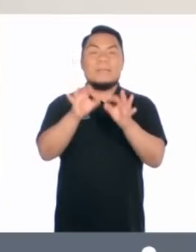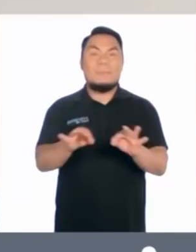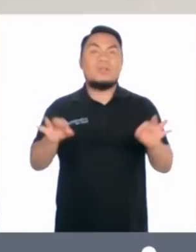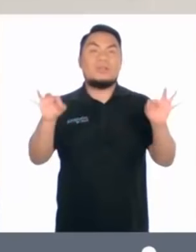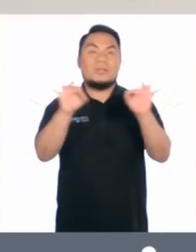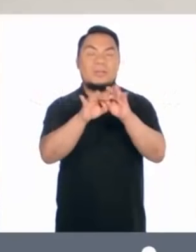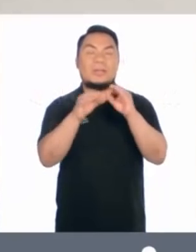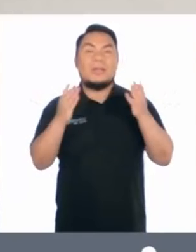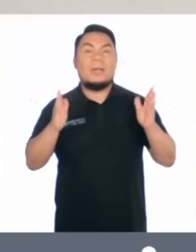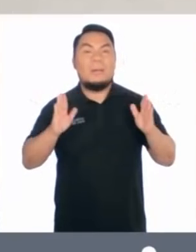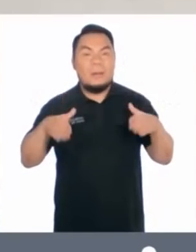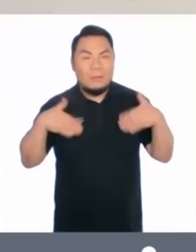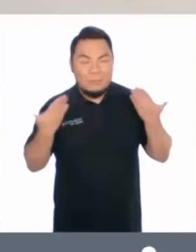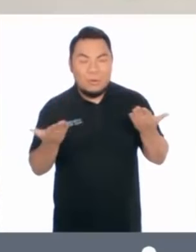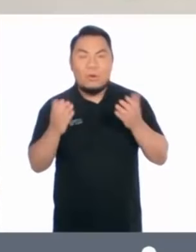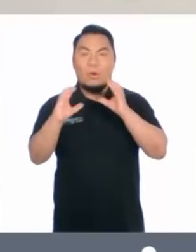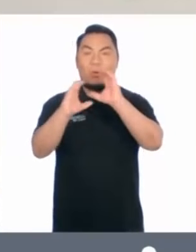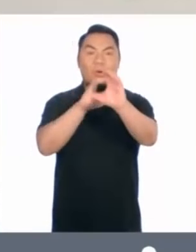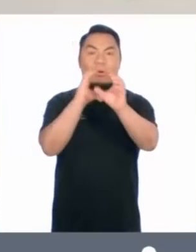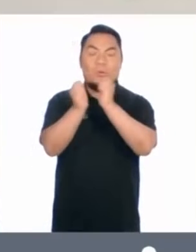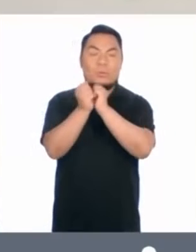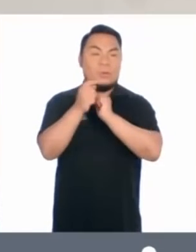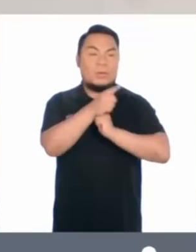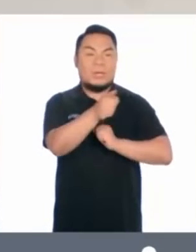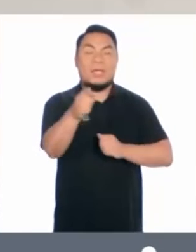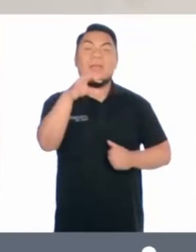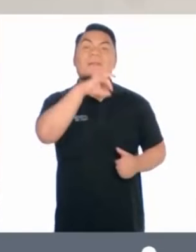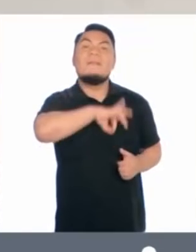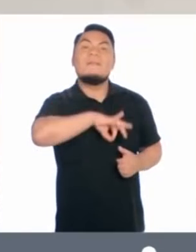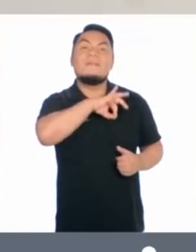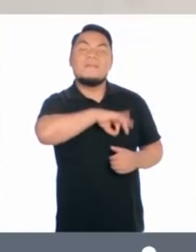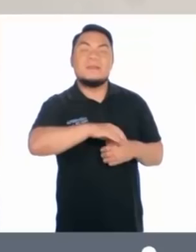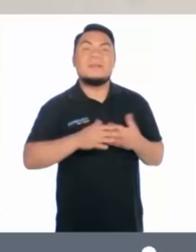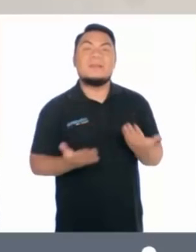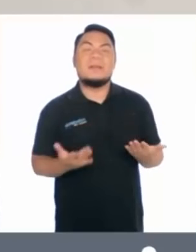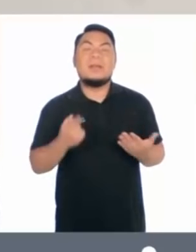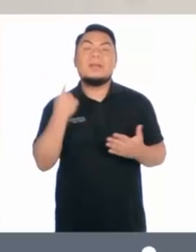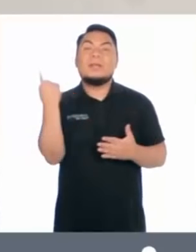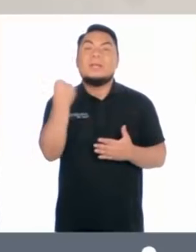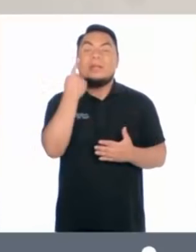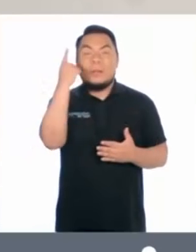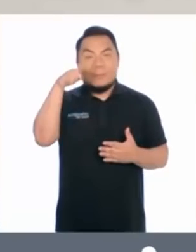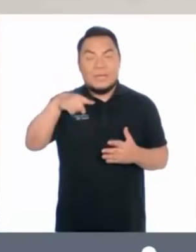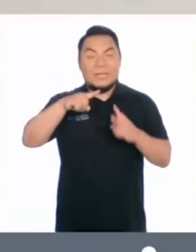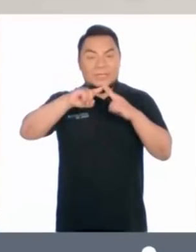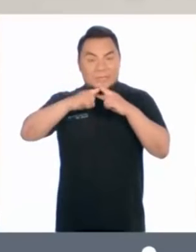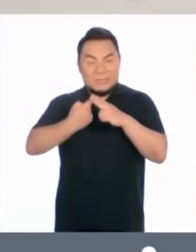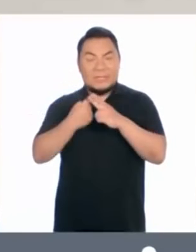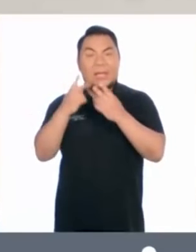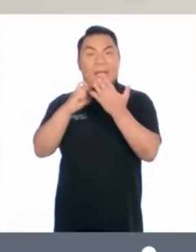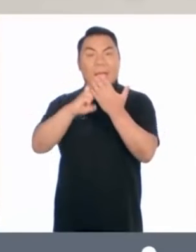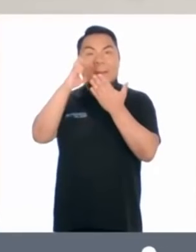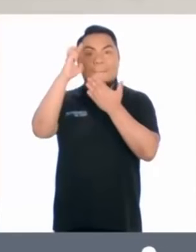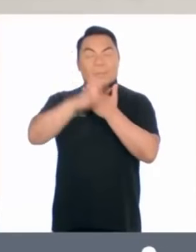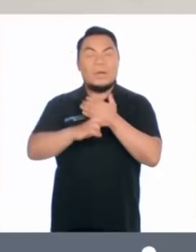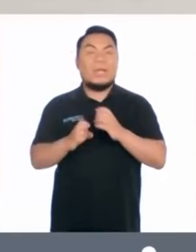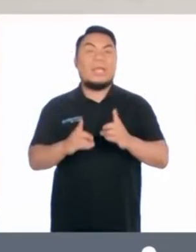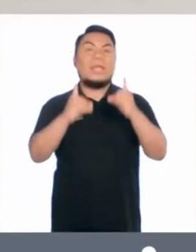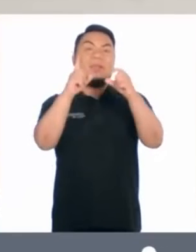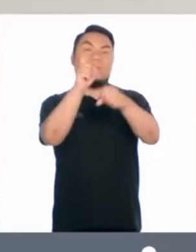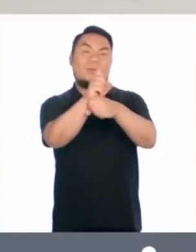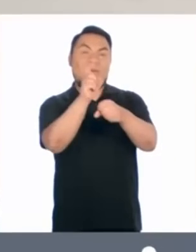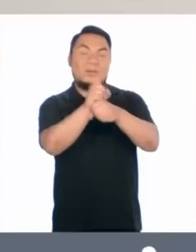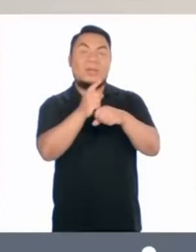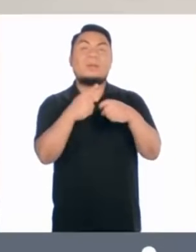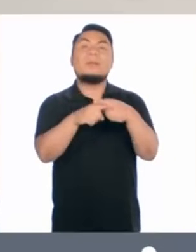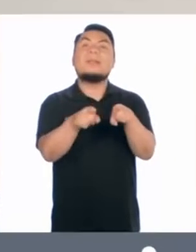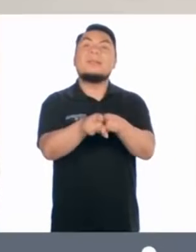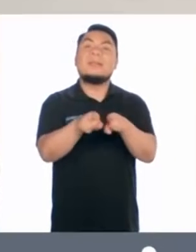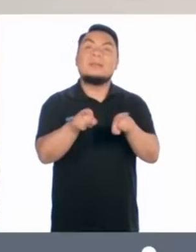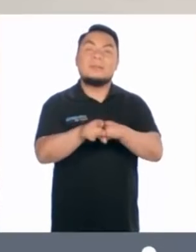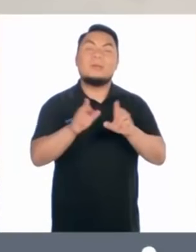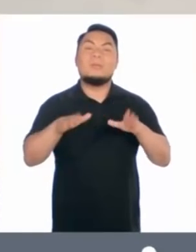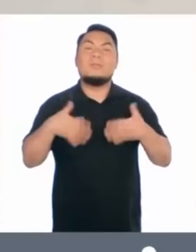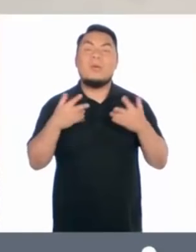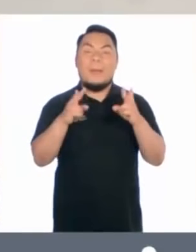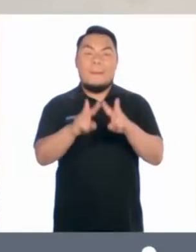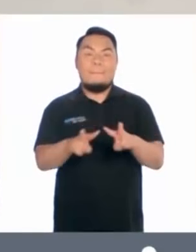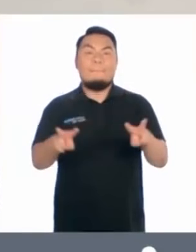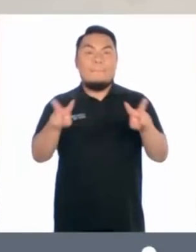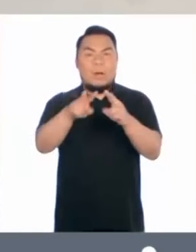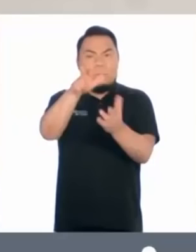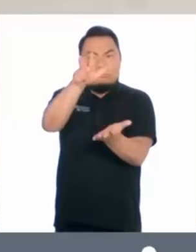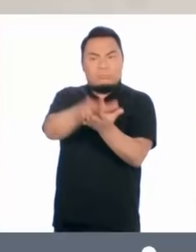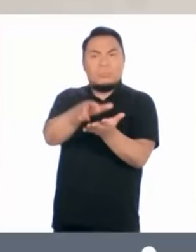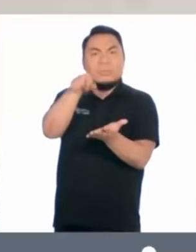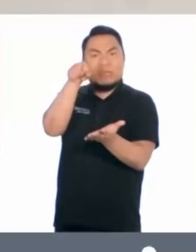más importante era poder conversar con estas beneficiarias no solo para iniciar el programa educativo, sino también para